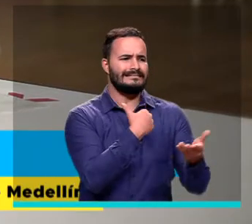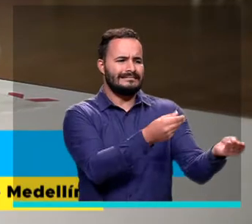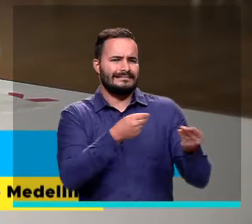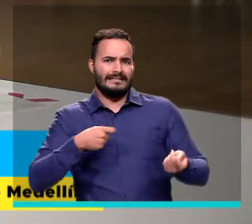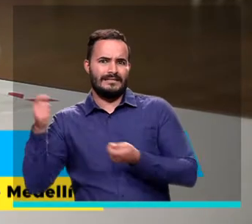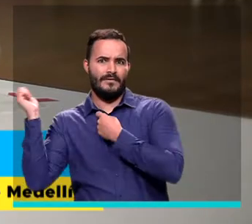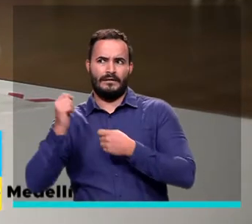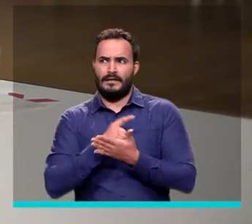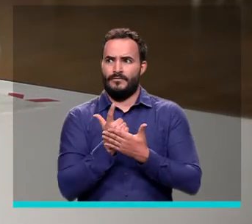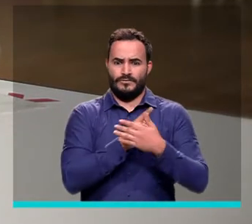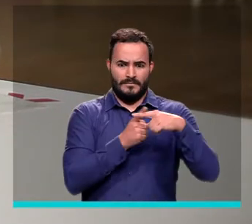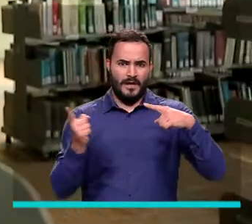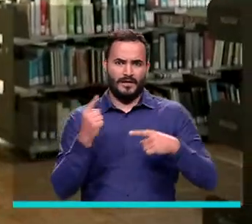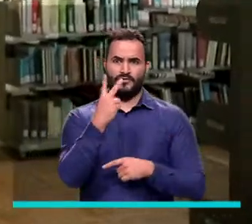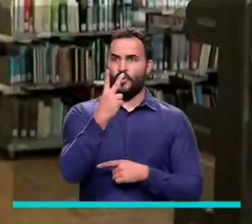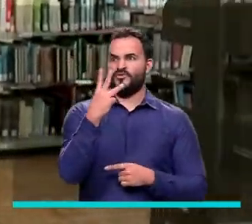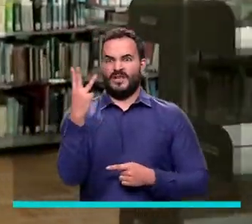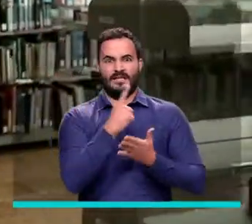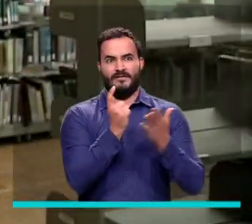me llevo más de 2-3 libros.